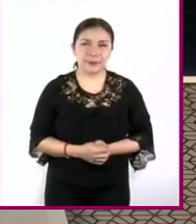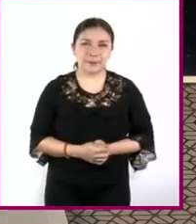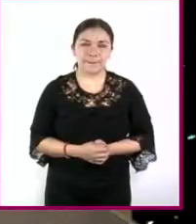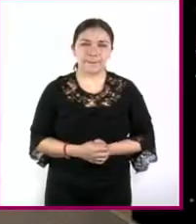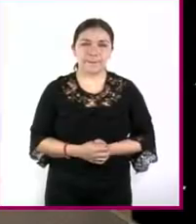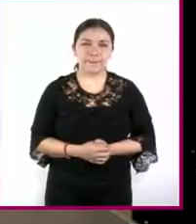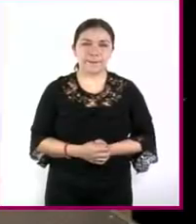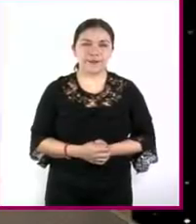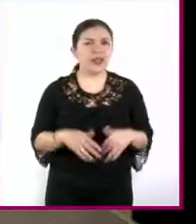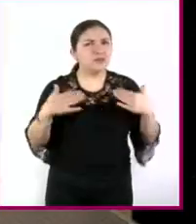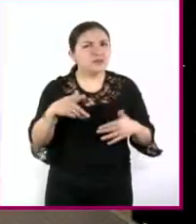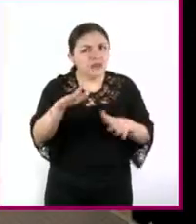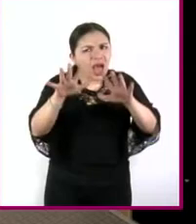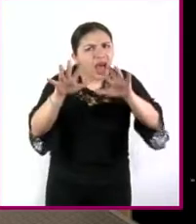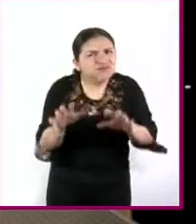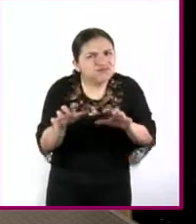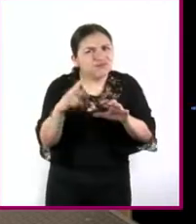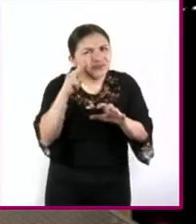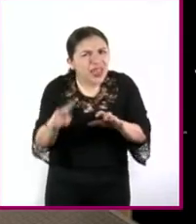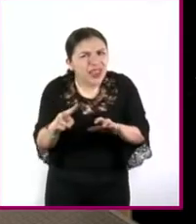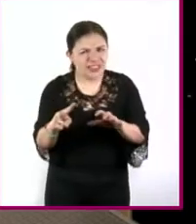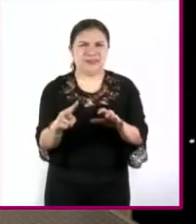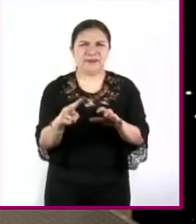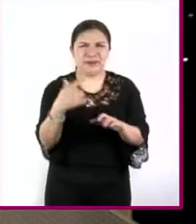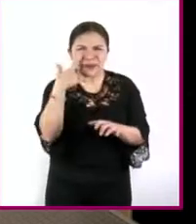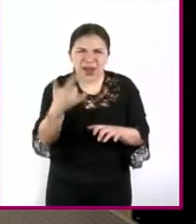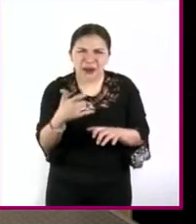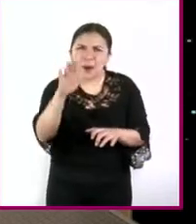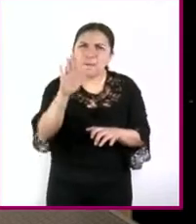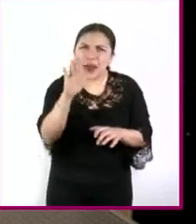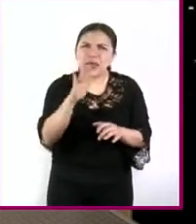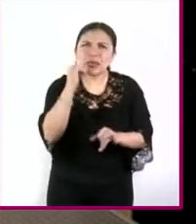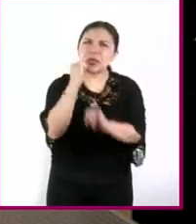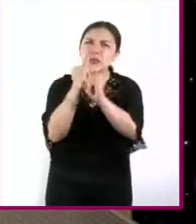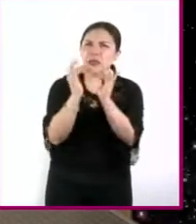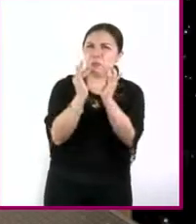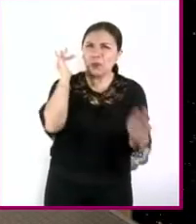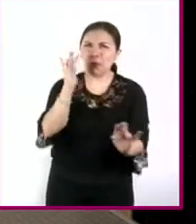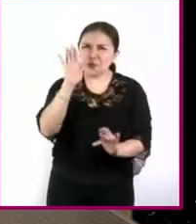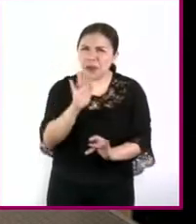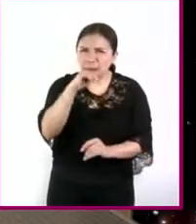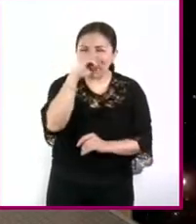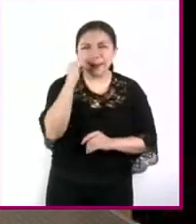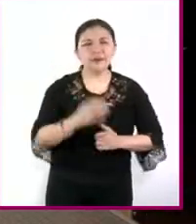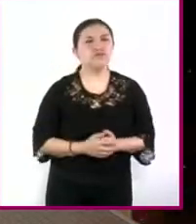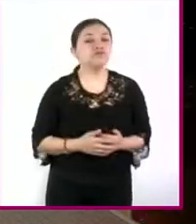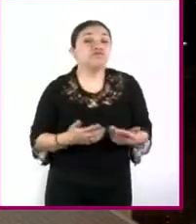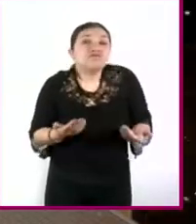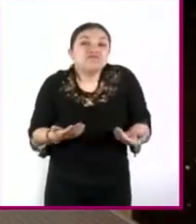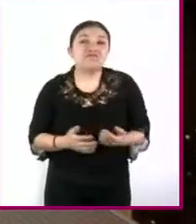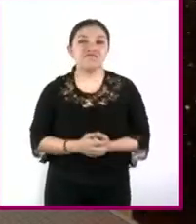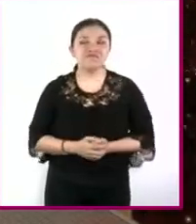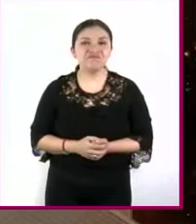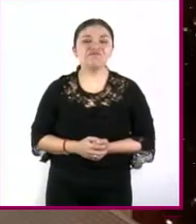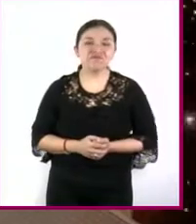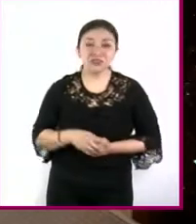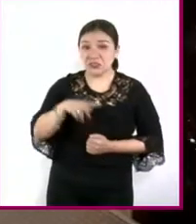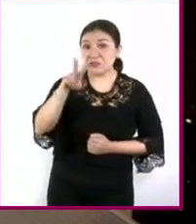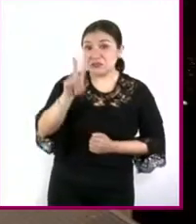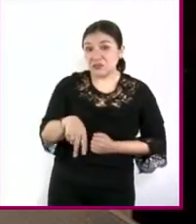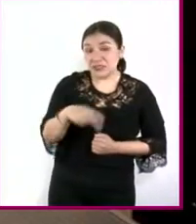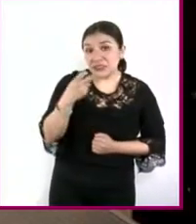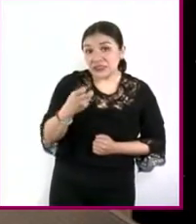hay se congeló la imagen matí creo que se le fue la señal al doctor bueno sin duda